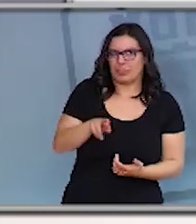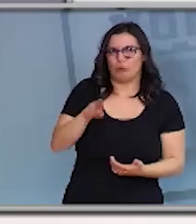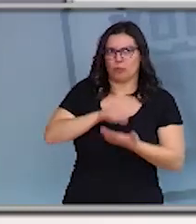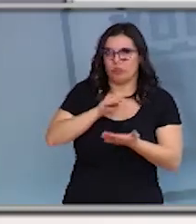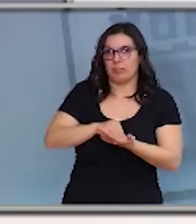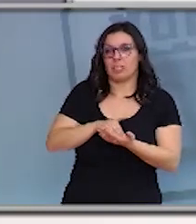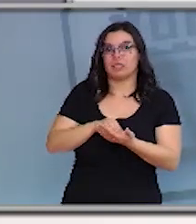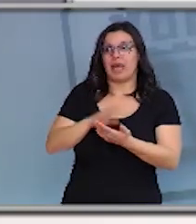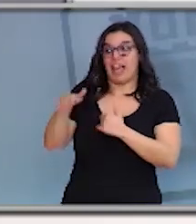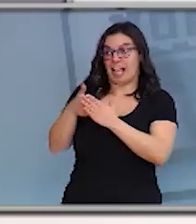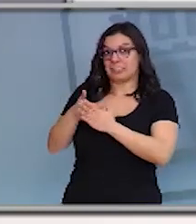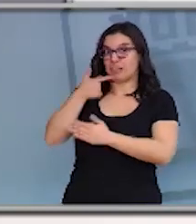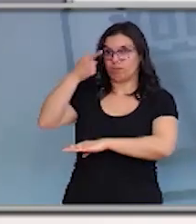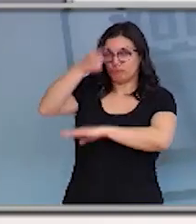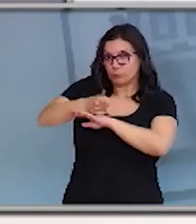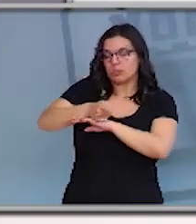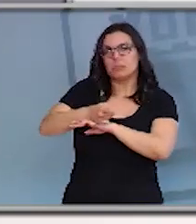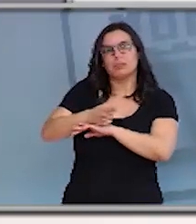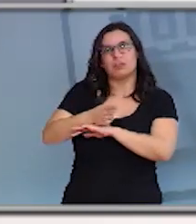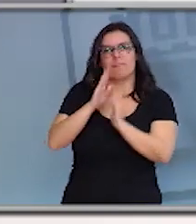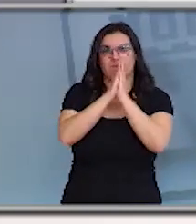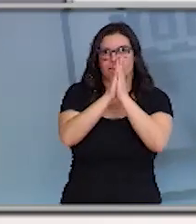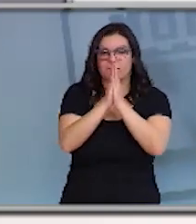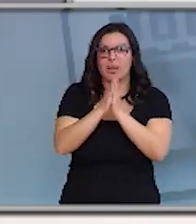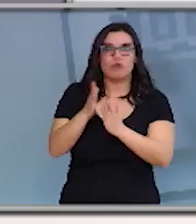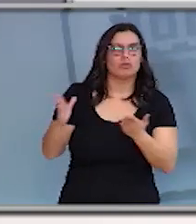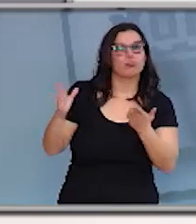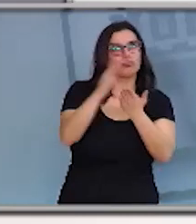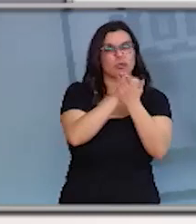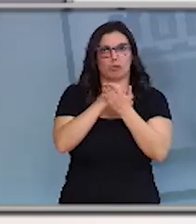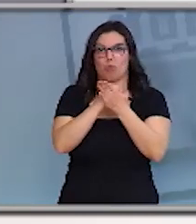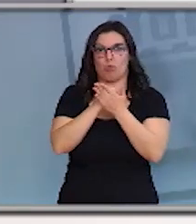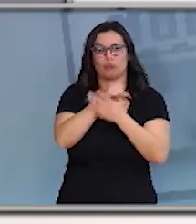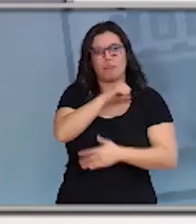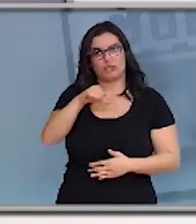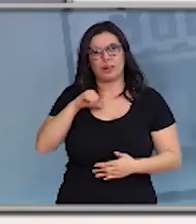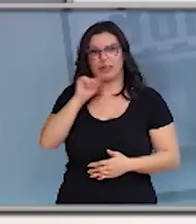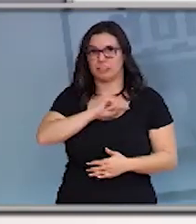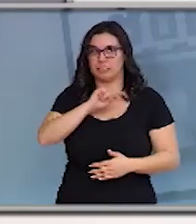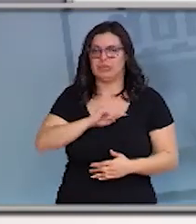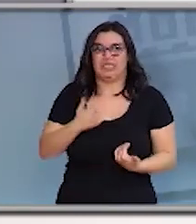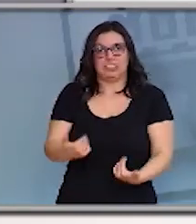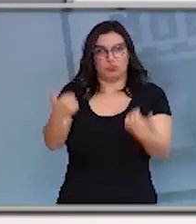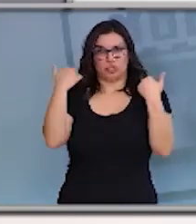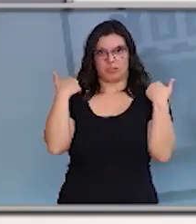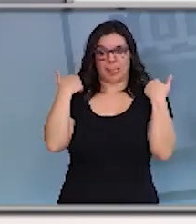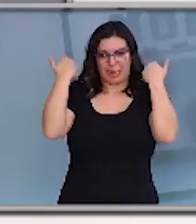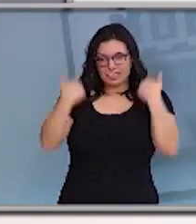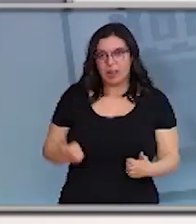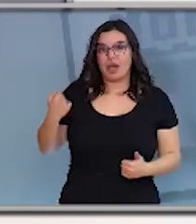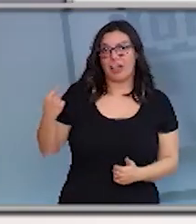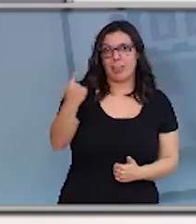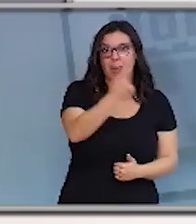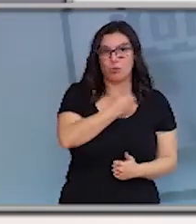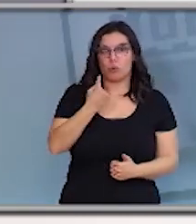que todos extrememos una decisión personal y de responsabilidad individual que es en la medida de lo posible